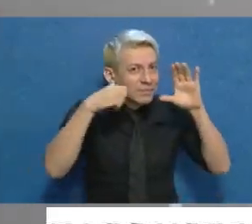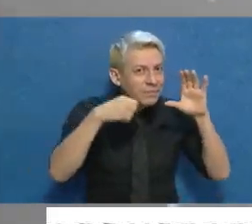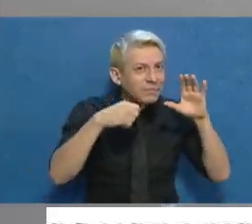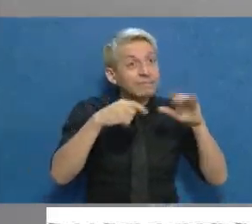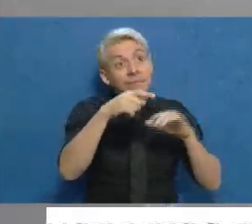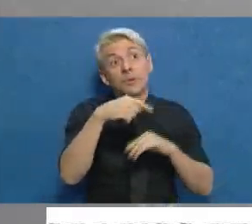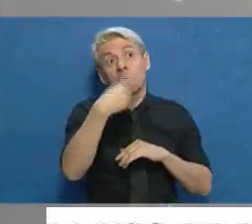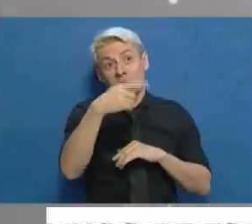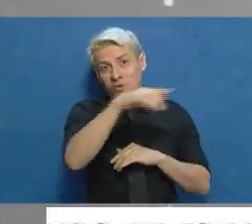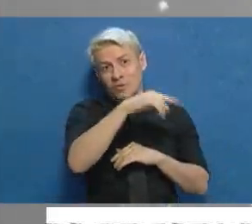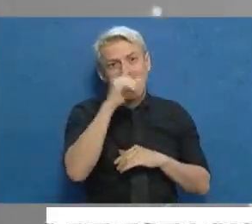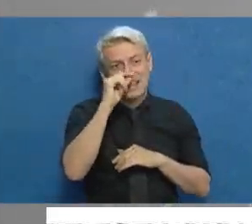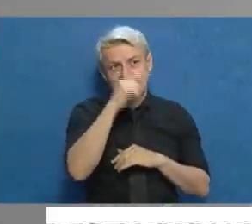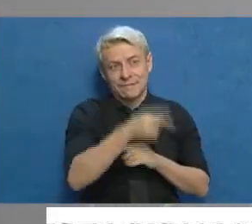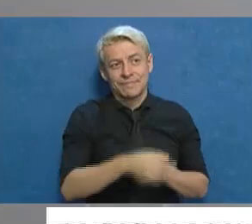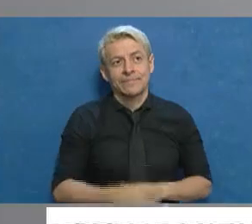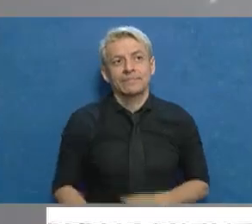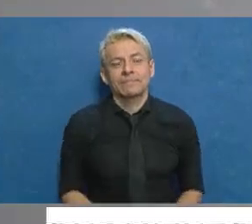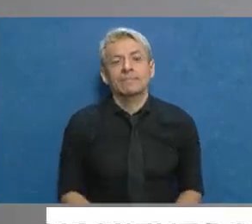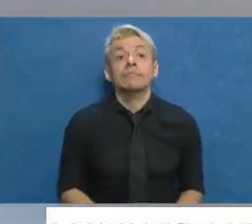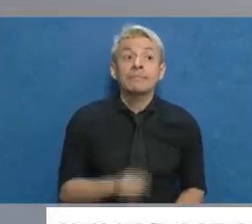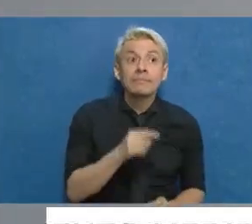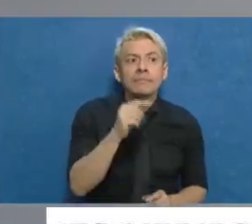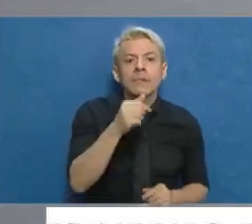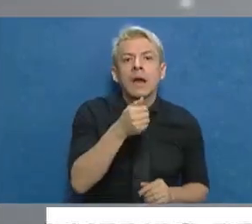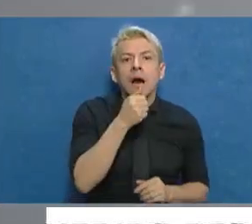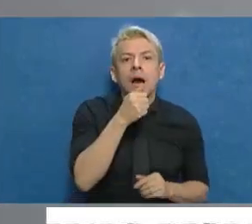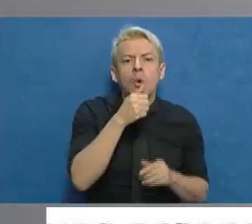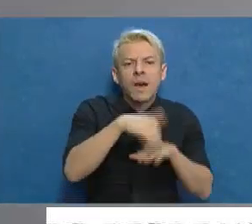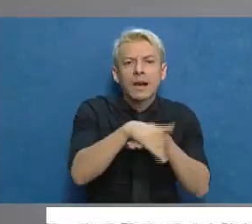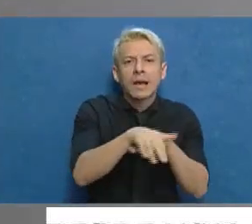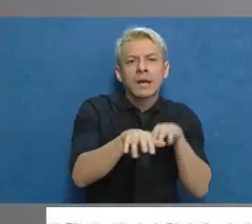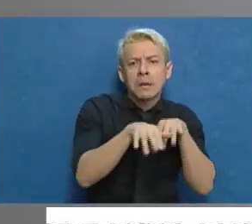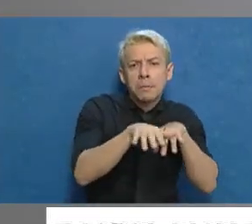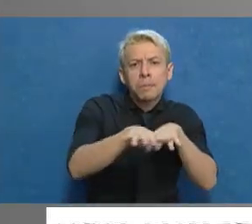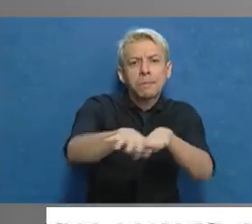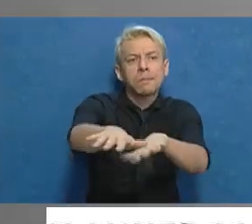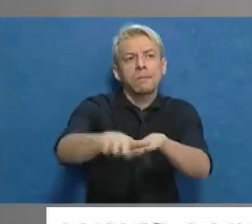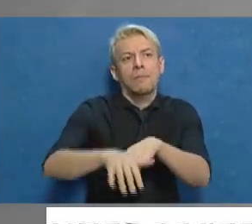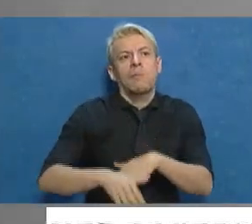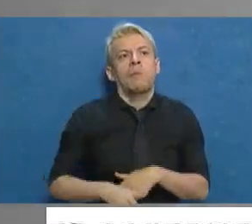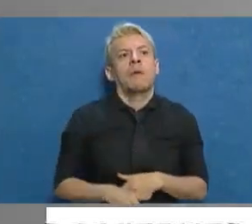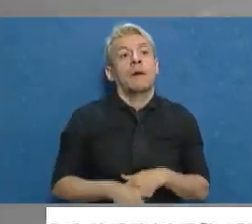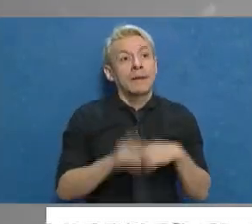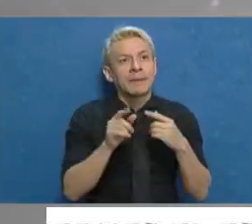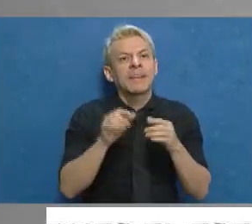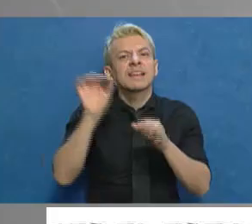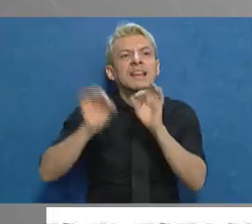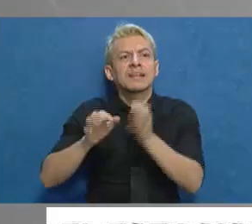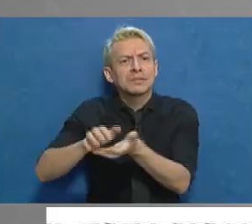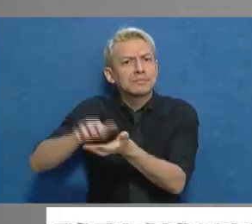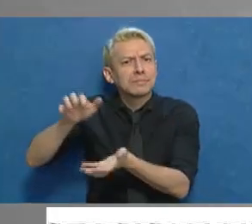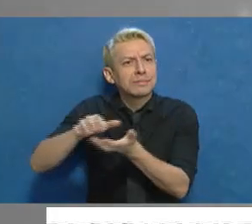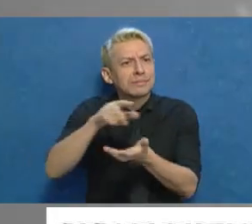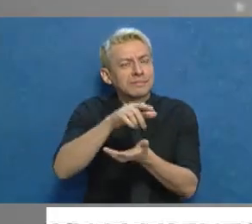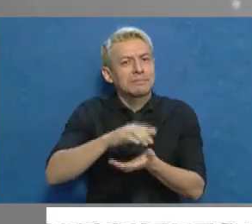otro lugar de las heras en donde también el agua corría por las calles. Y también veíamos de qué manera se acumulaba el granizo. Esto